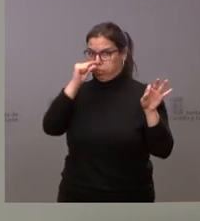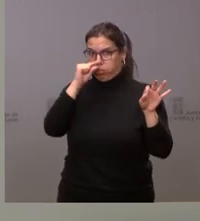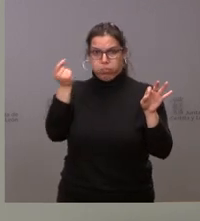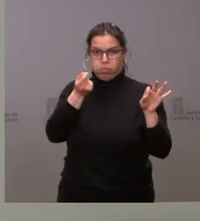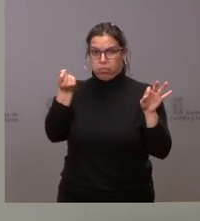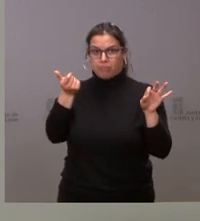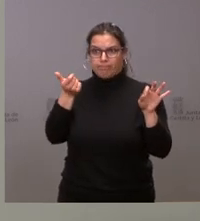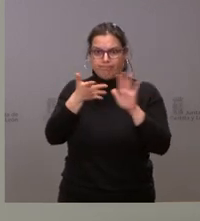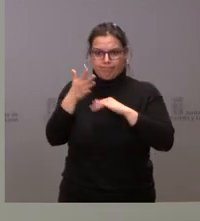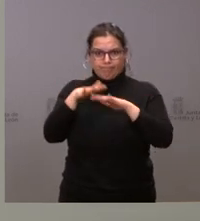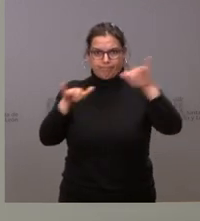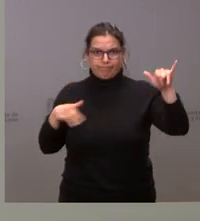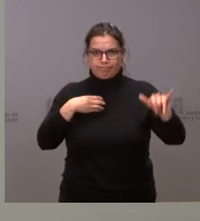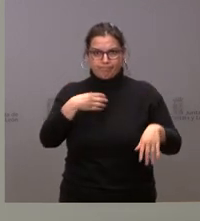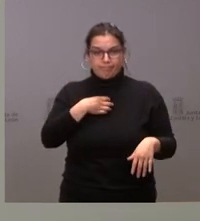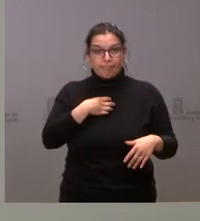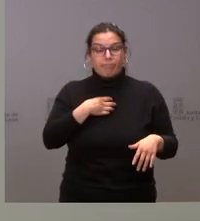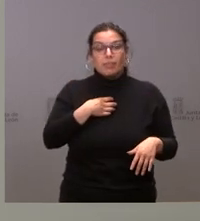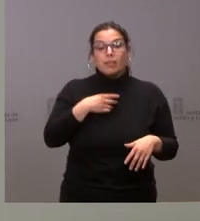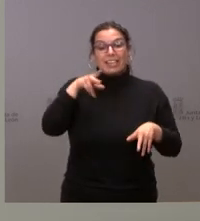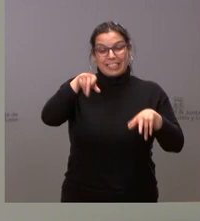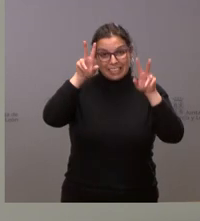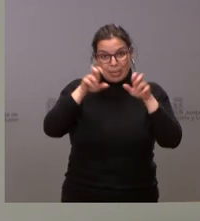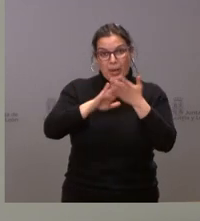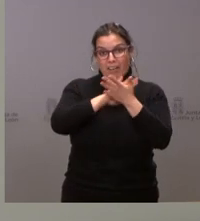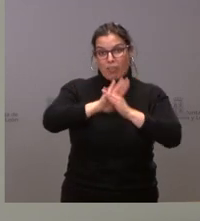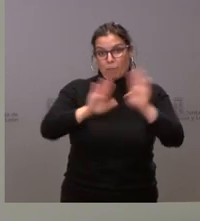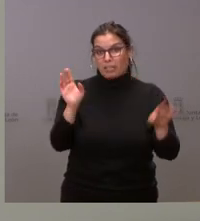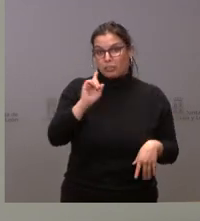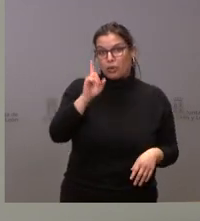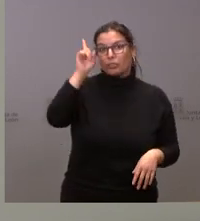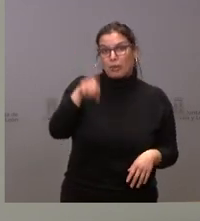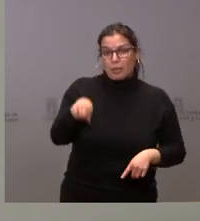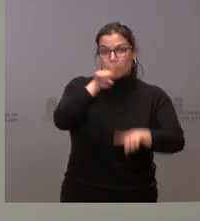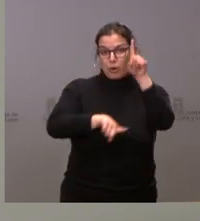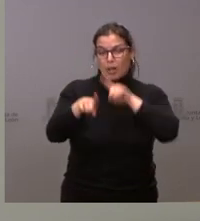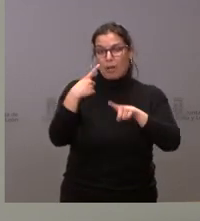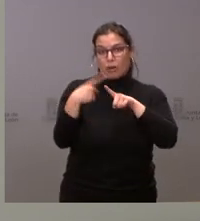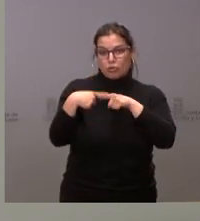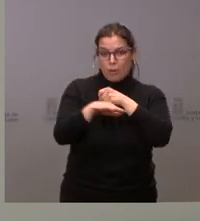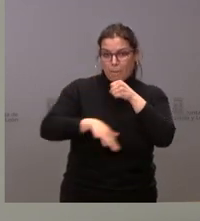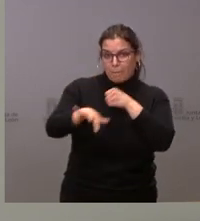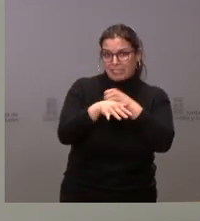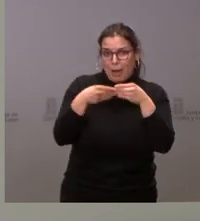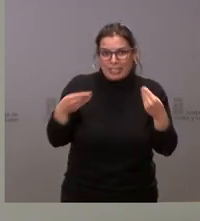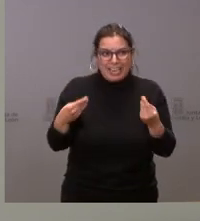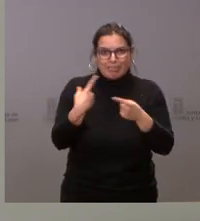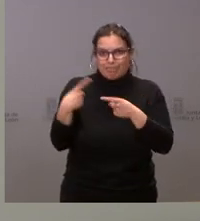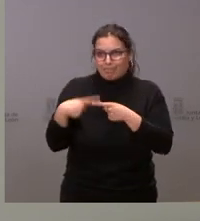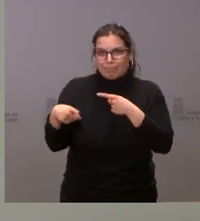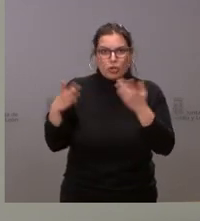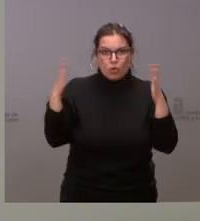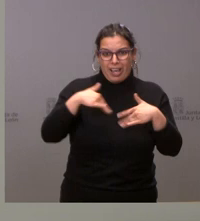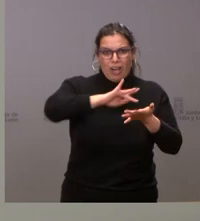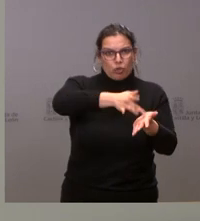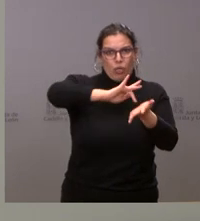el único problema que abordamos, porque, lógicamente, a esto se une la escasez de materia primas, la ruptura de stocks y determinados